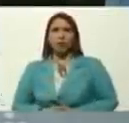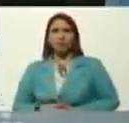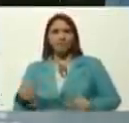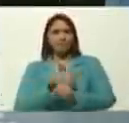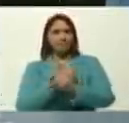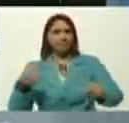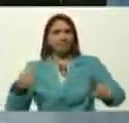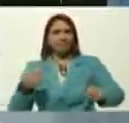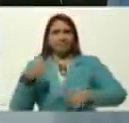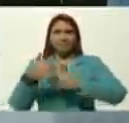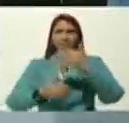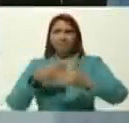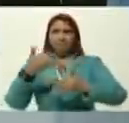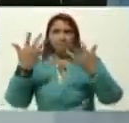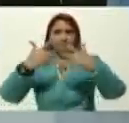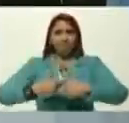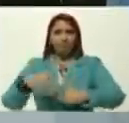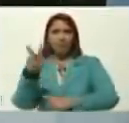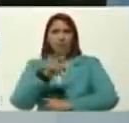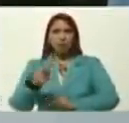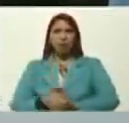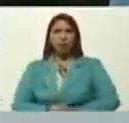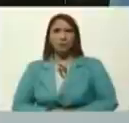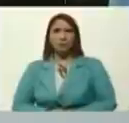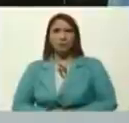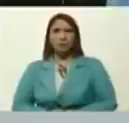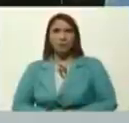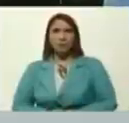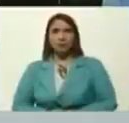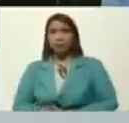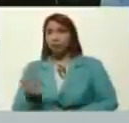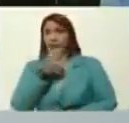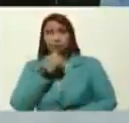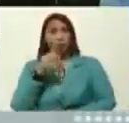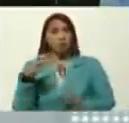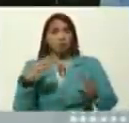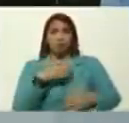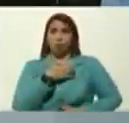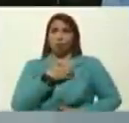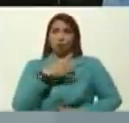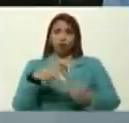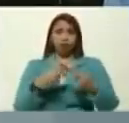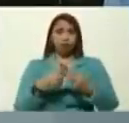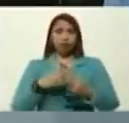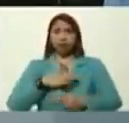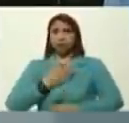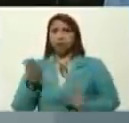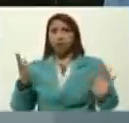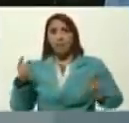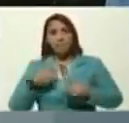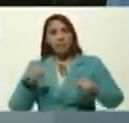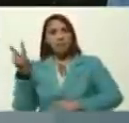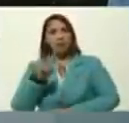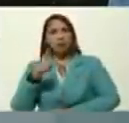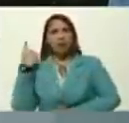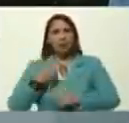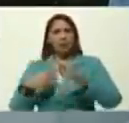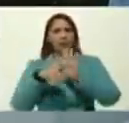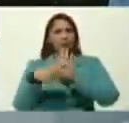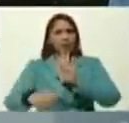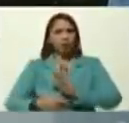saboteando los procesos industriales, de Venezuela, no han podido, ni podrán, pero Venezuela, tiene derecho,